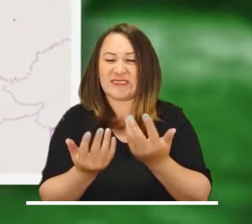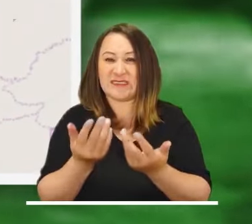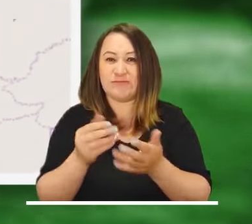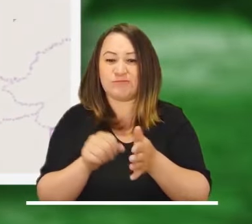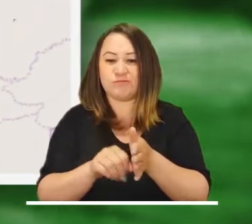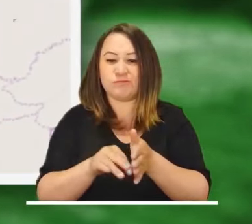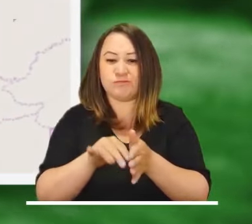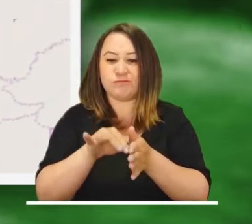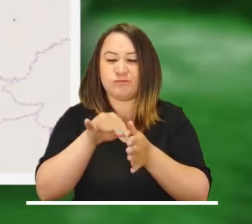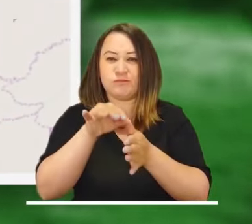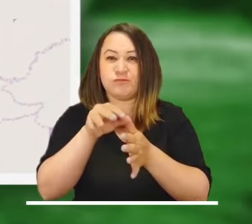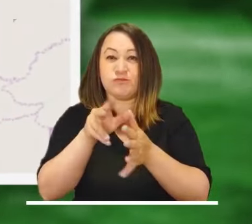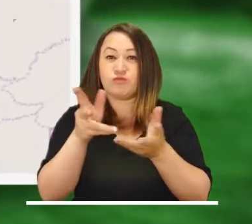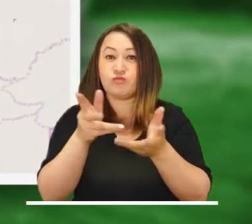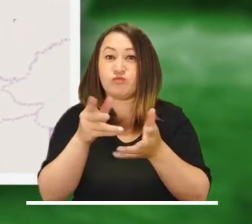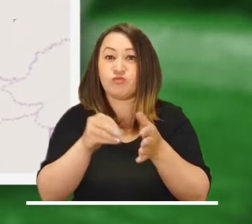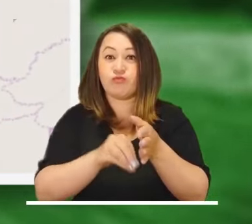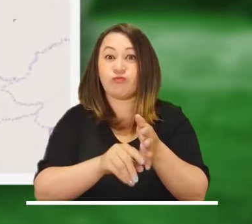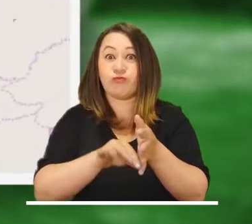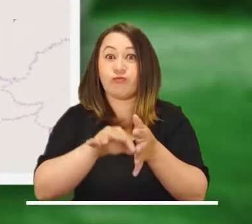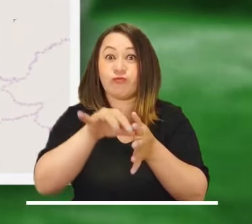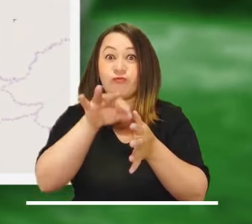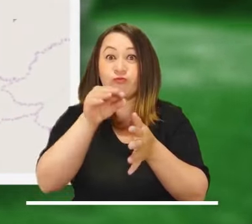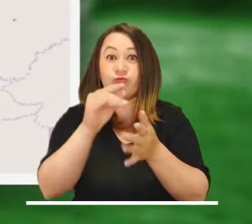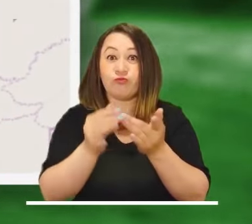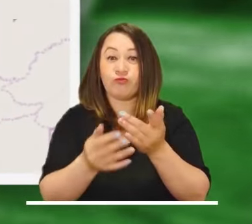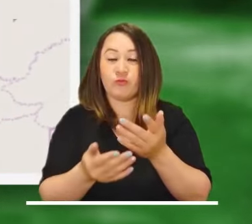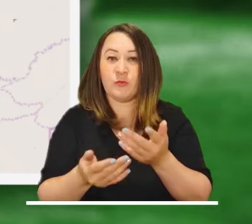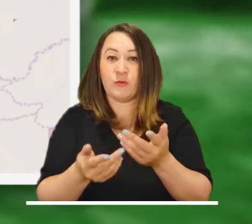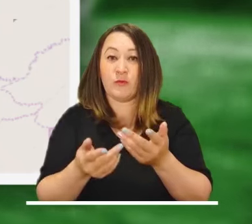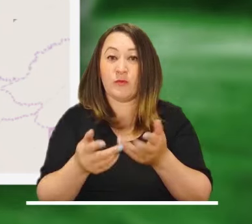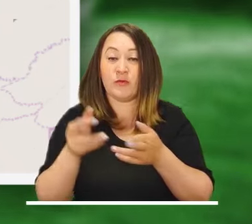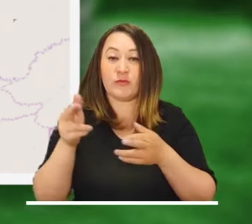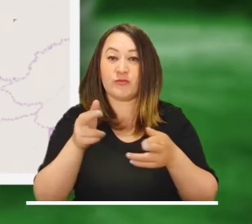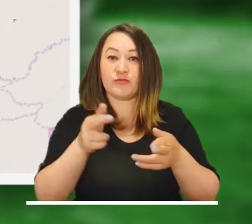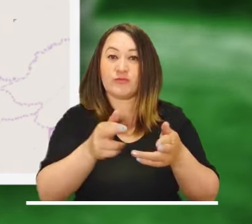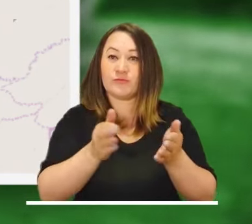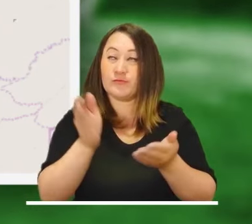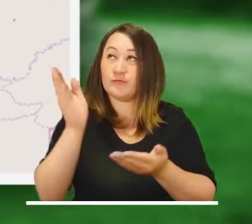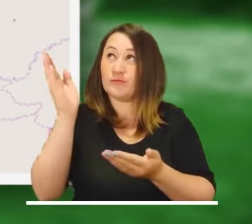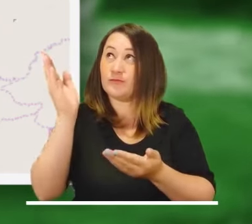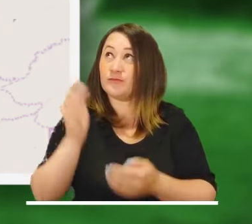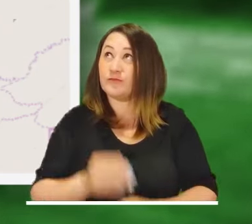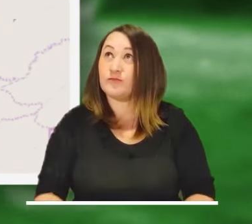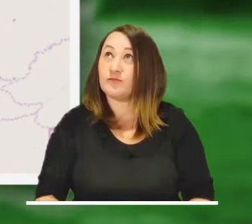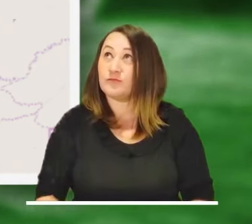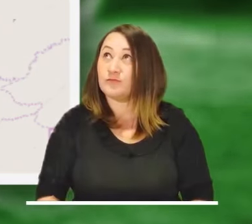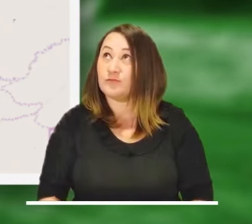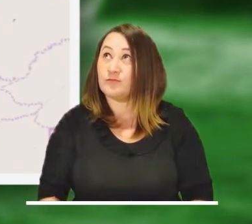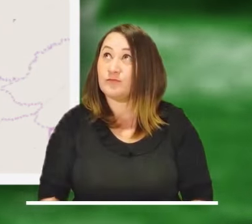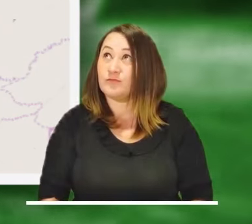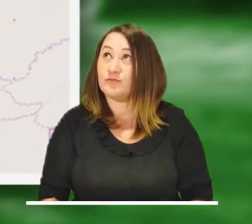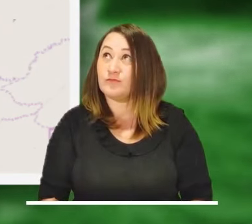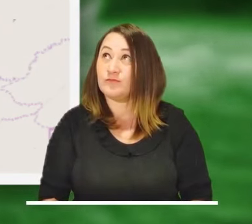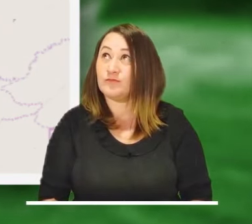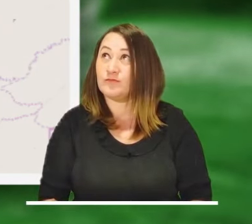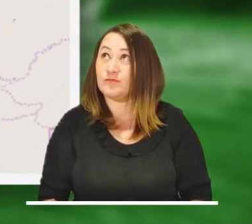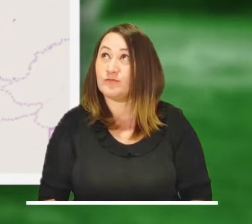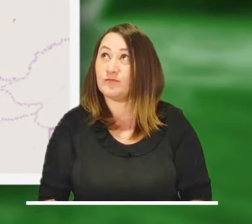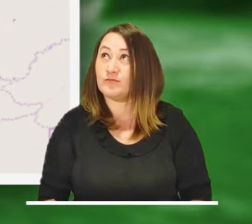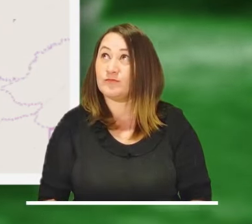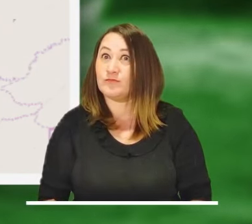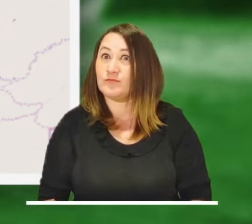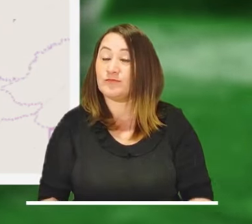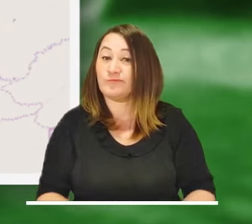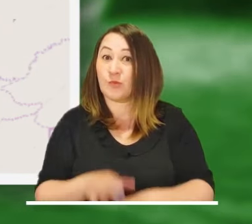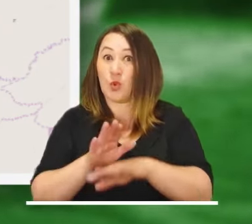alta probabilidad de crecientes súbitas en la cuenca del río Cabí y otros ríos que desembocan en el atrato. Se